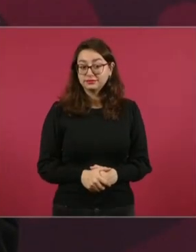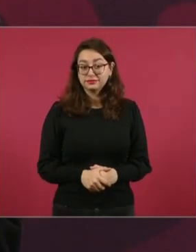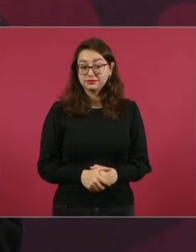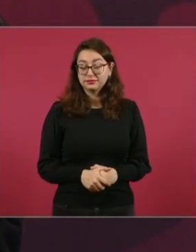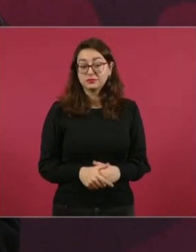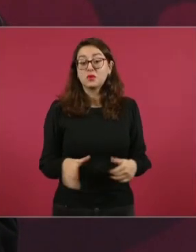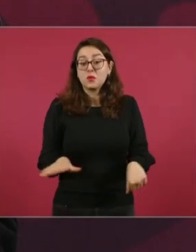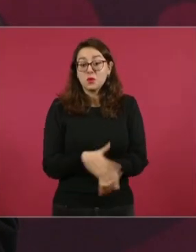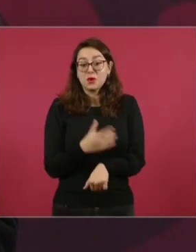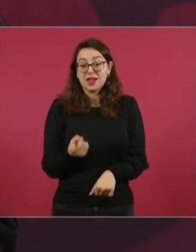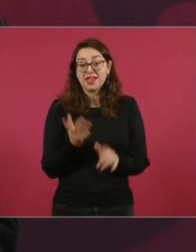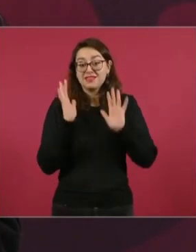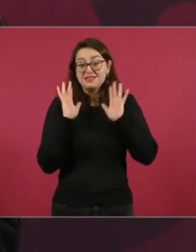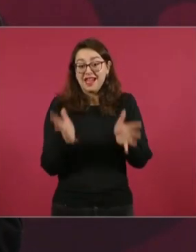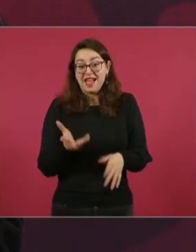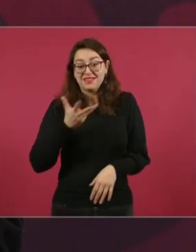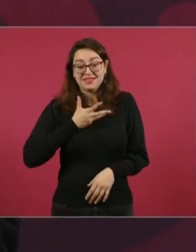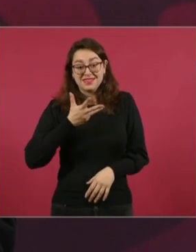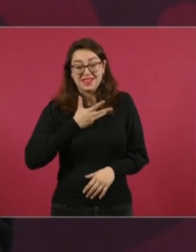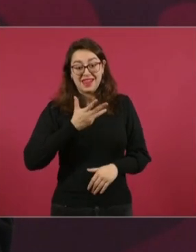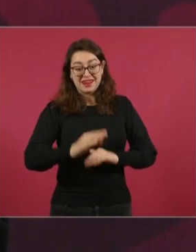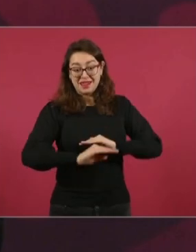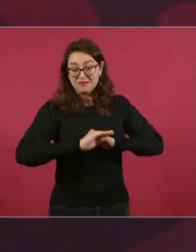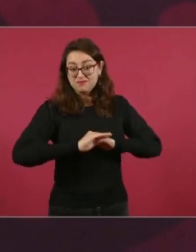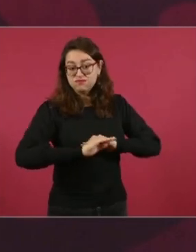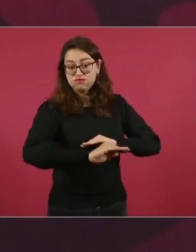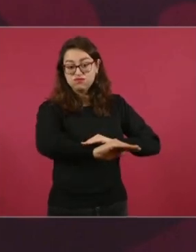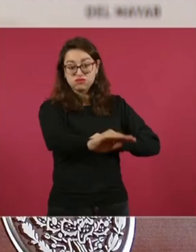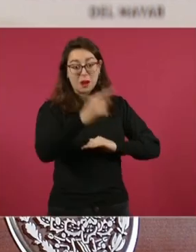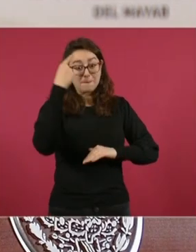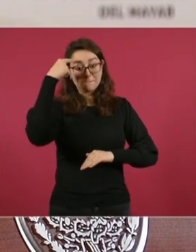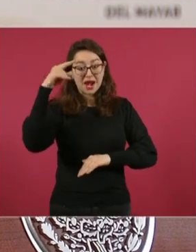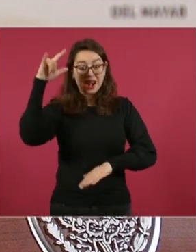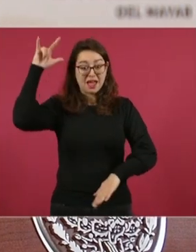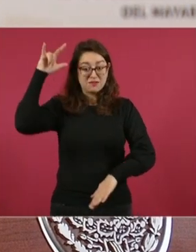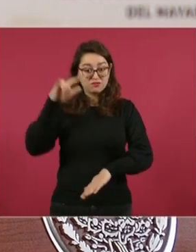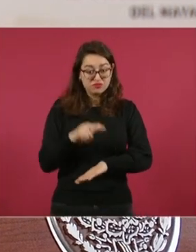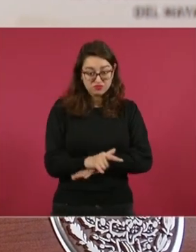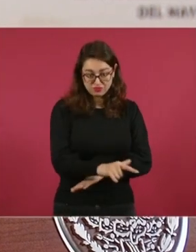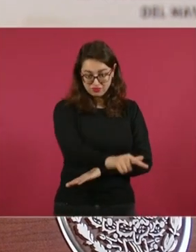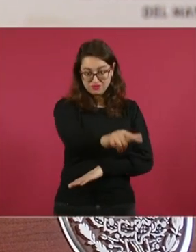sólo pueden resistir